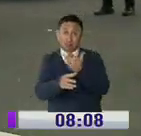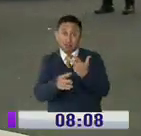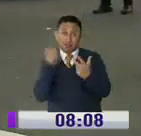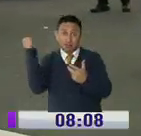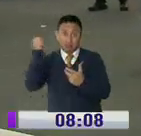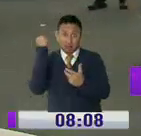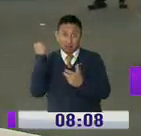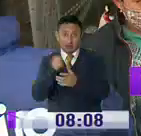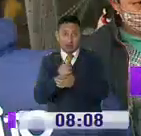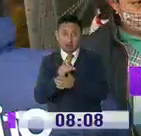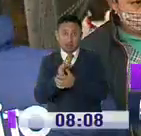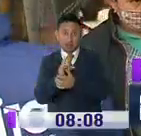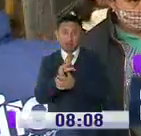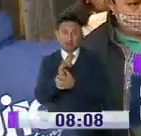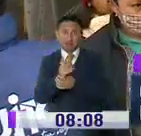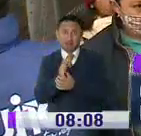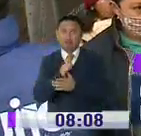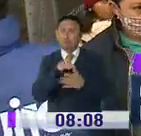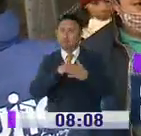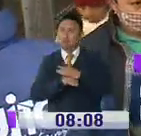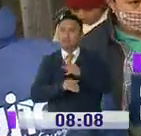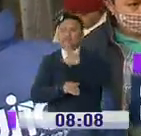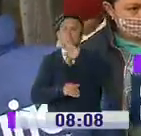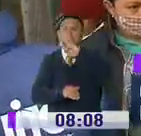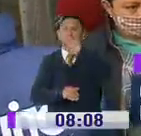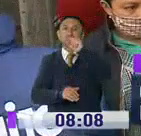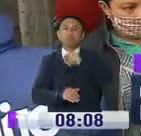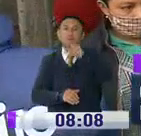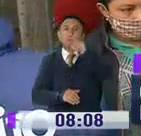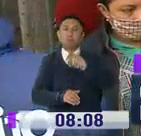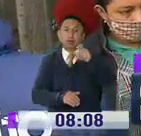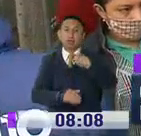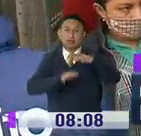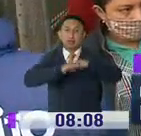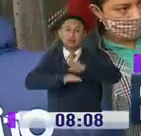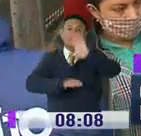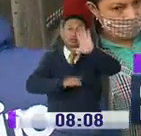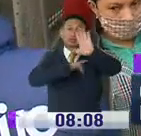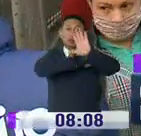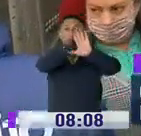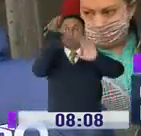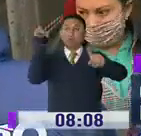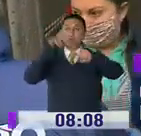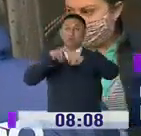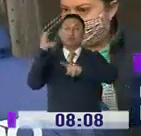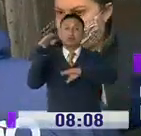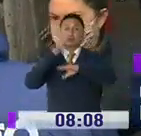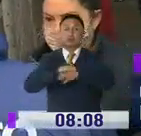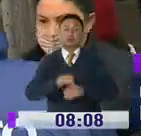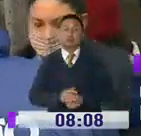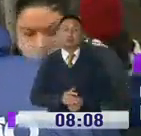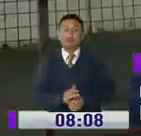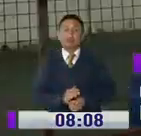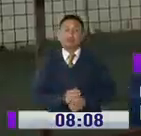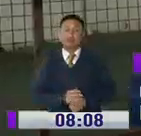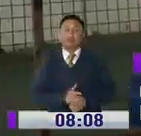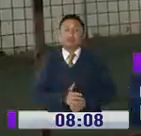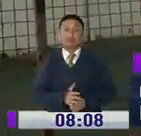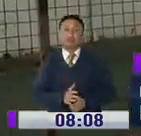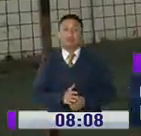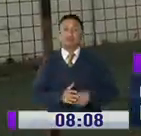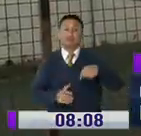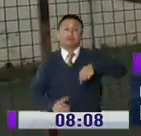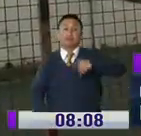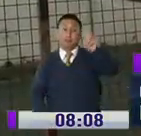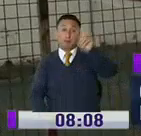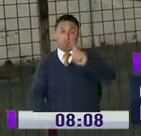emergencia sanitaria, en promedio ingresan al lugar 6.000 personas entre las 5 de la mañana hasta las 2 de la tarde. Por lo cual, a partir de este